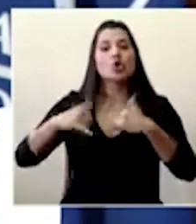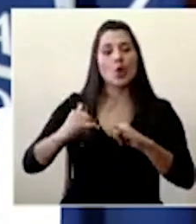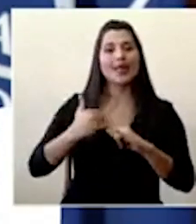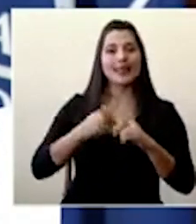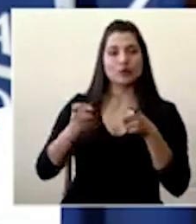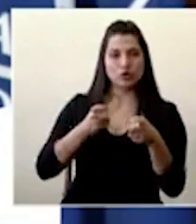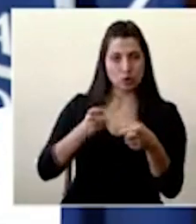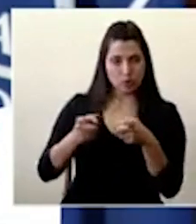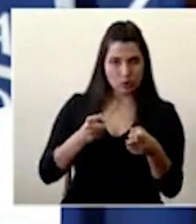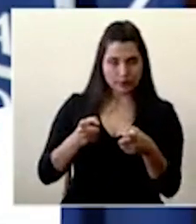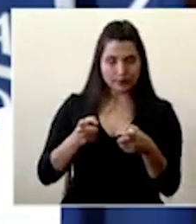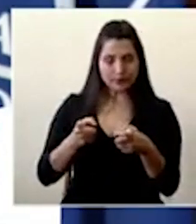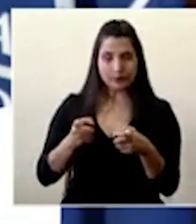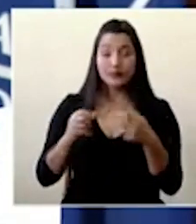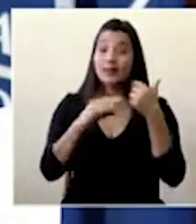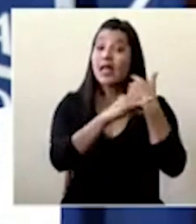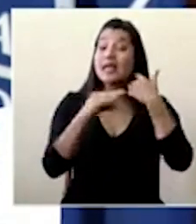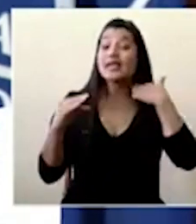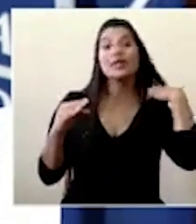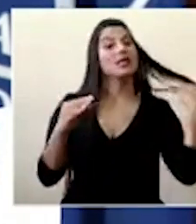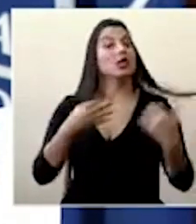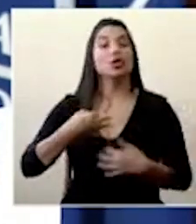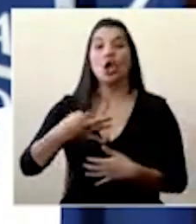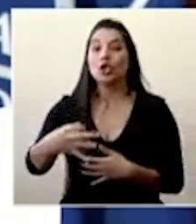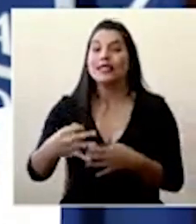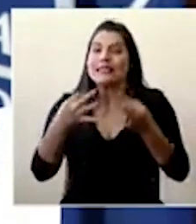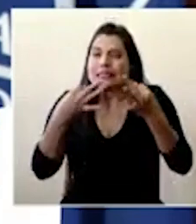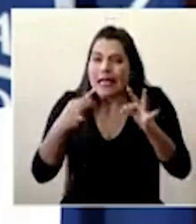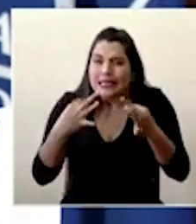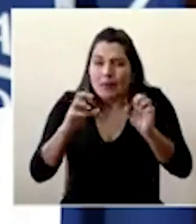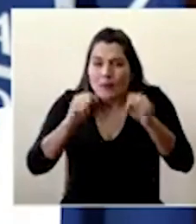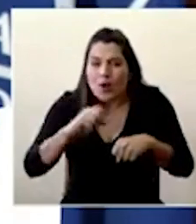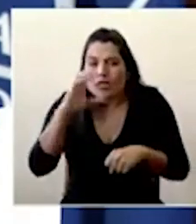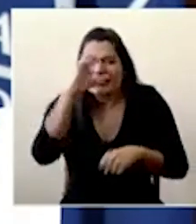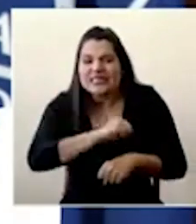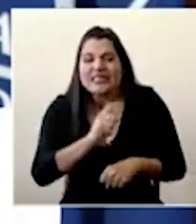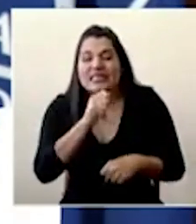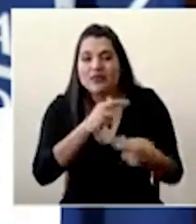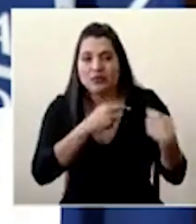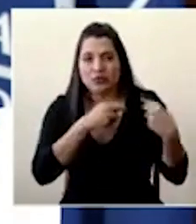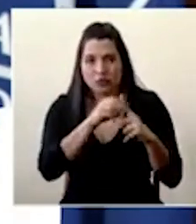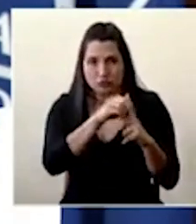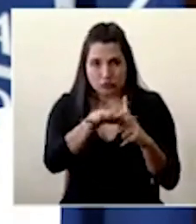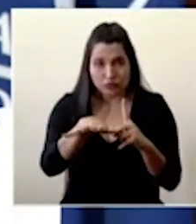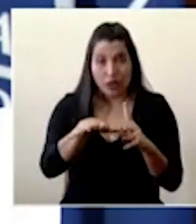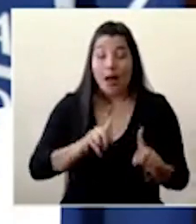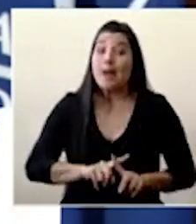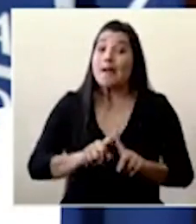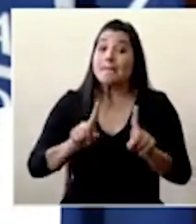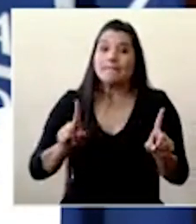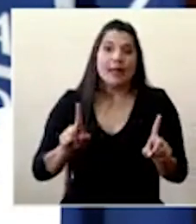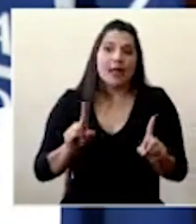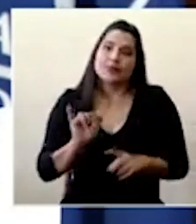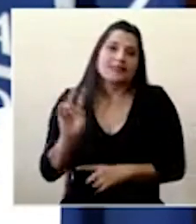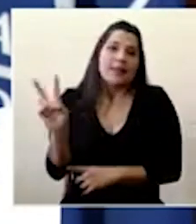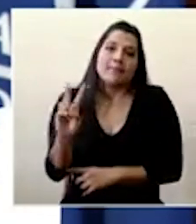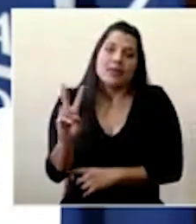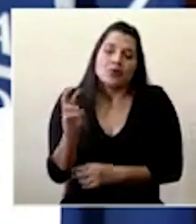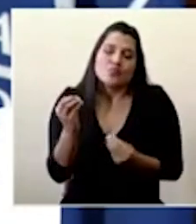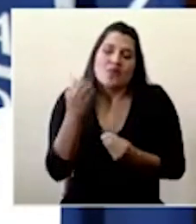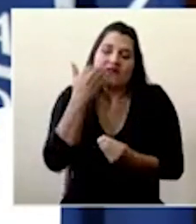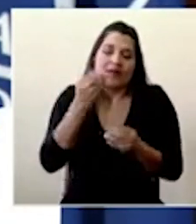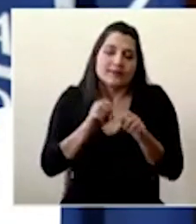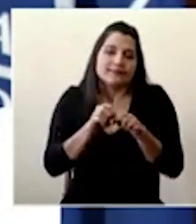amplificada y seguimos todos los días tratando de evidenciar eso pero eso es una condición que igual después es un virus muy transmisible